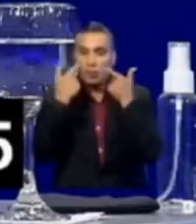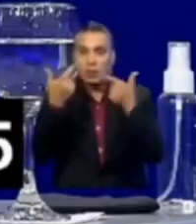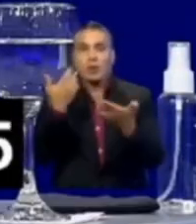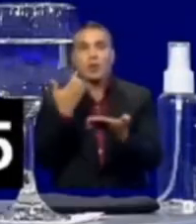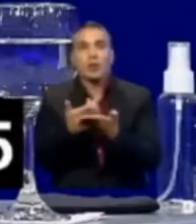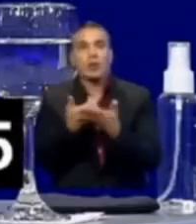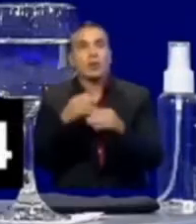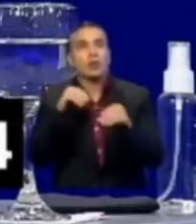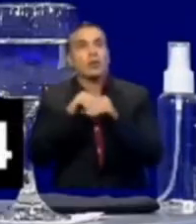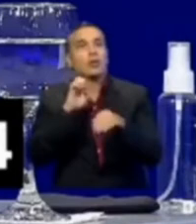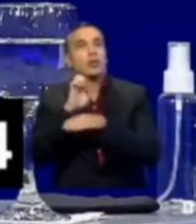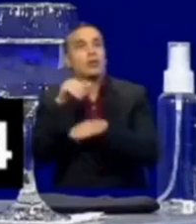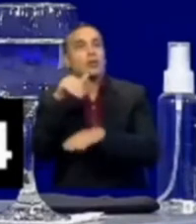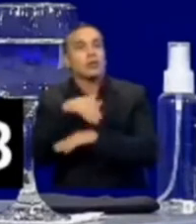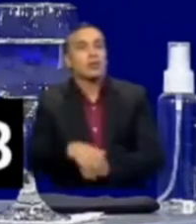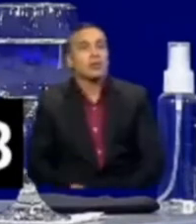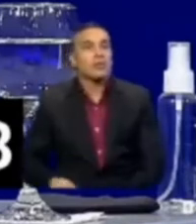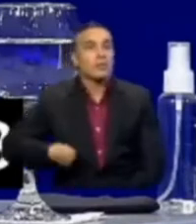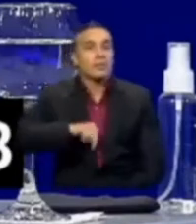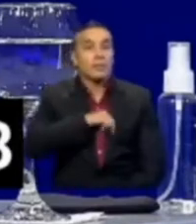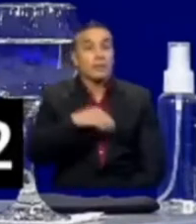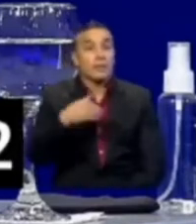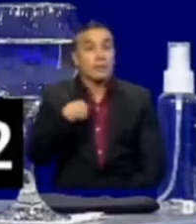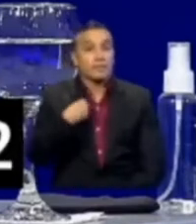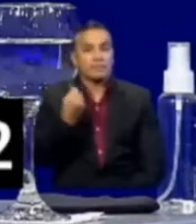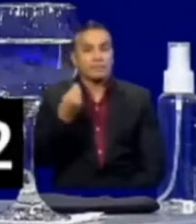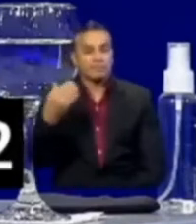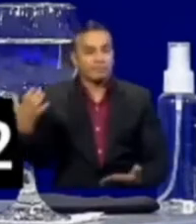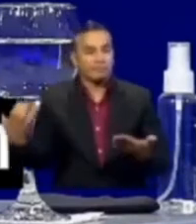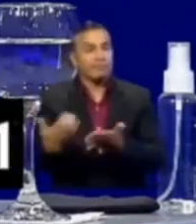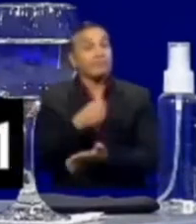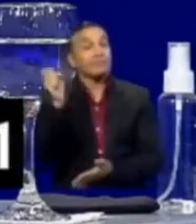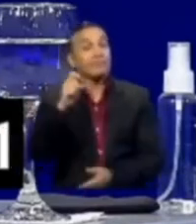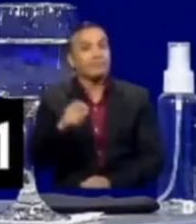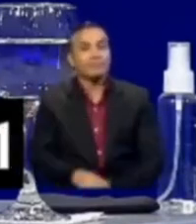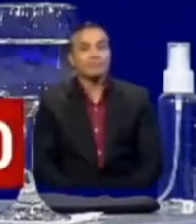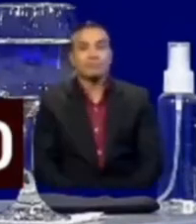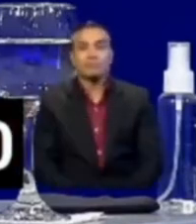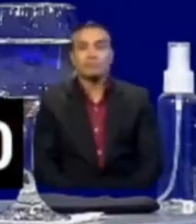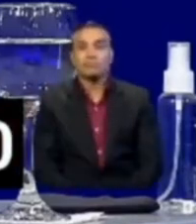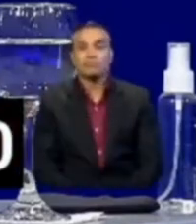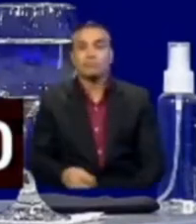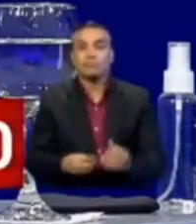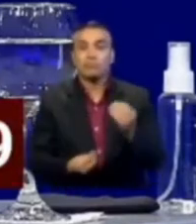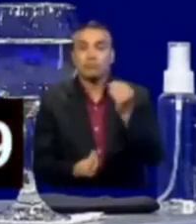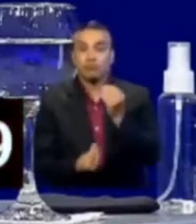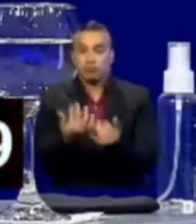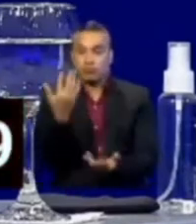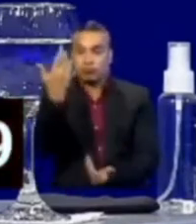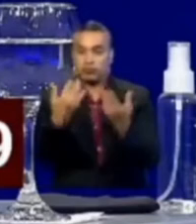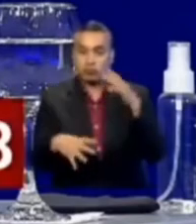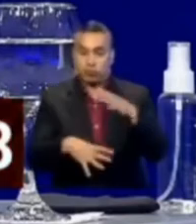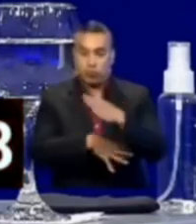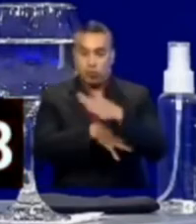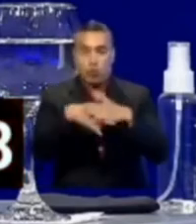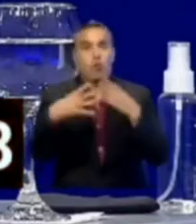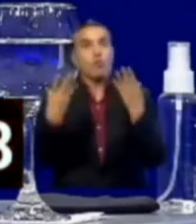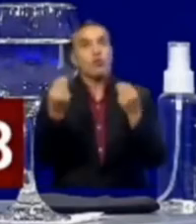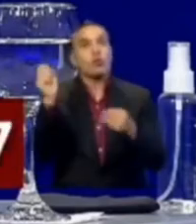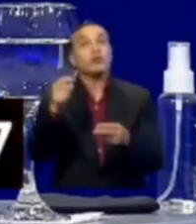economía del Ecuador. Tenemos que obtener esos dólares, tenemos que refinar ese petróleo, tenemos que